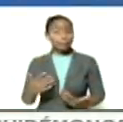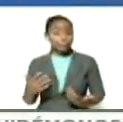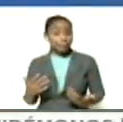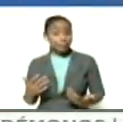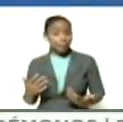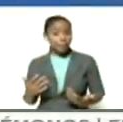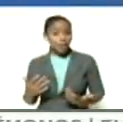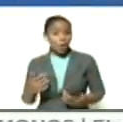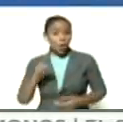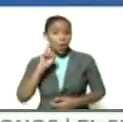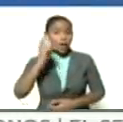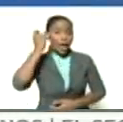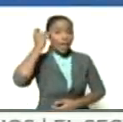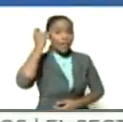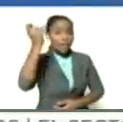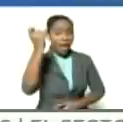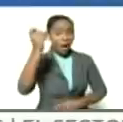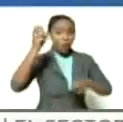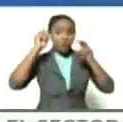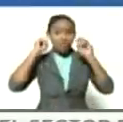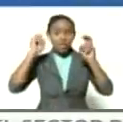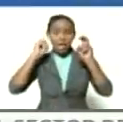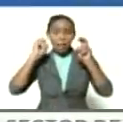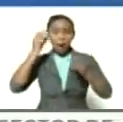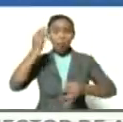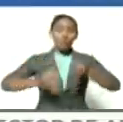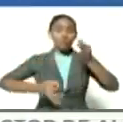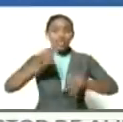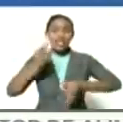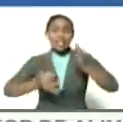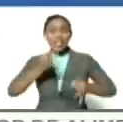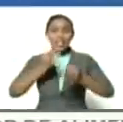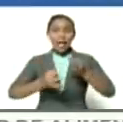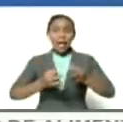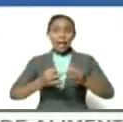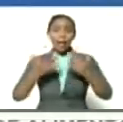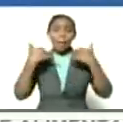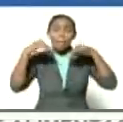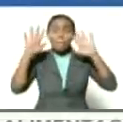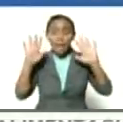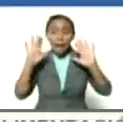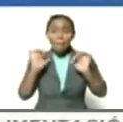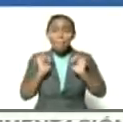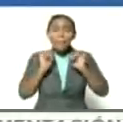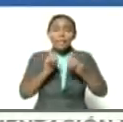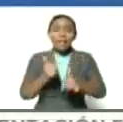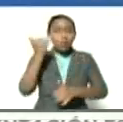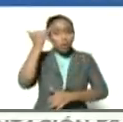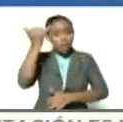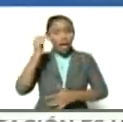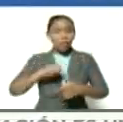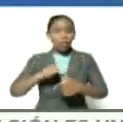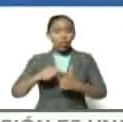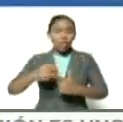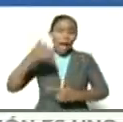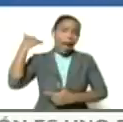por una idea de una causa justa que era apenas una idea para entonces